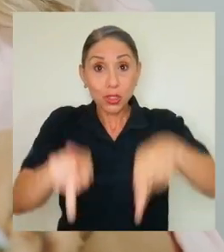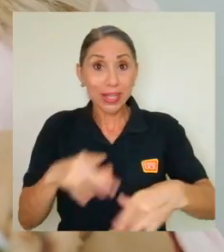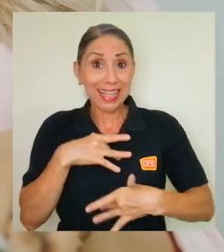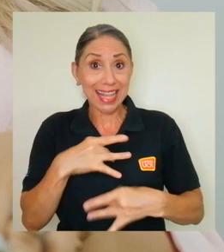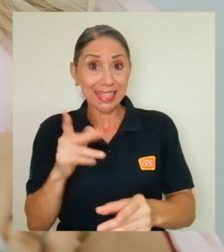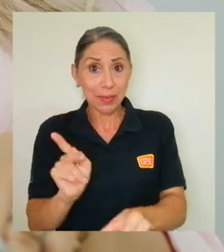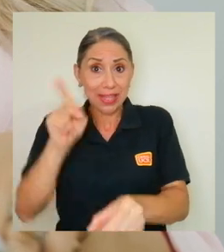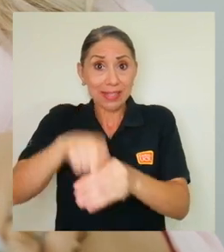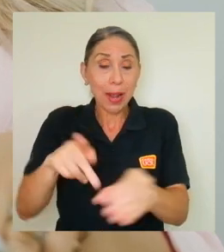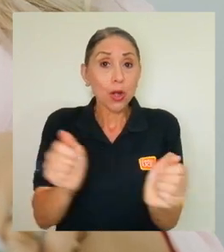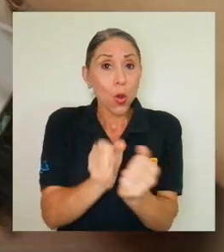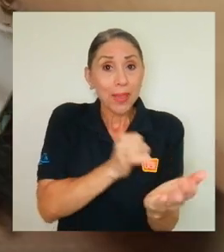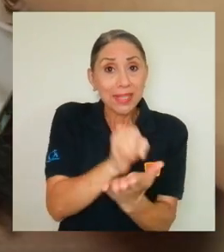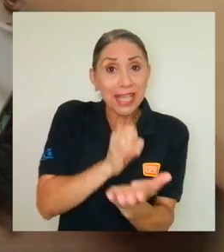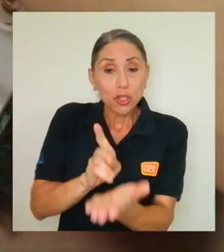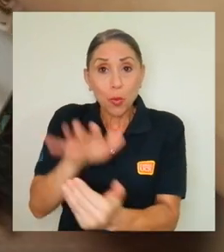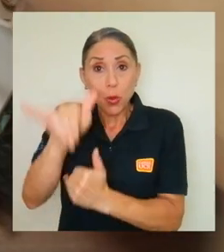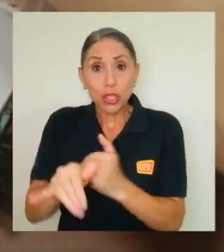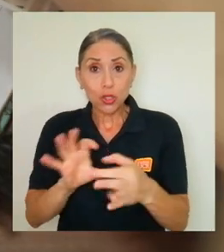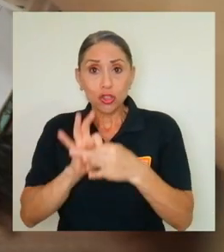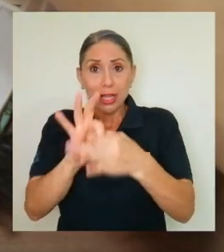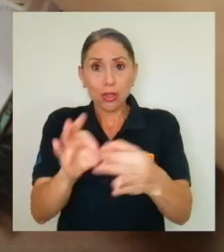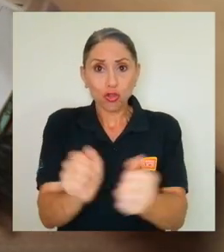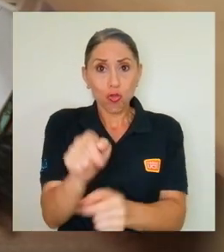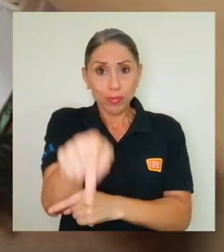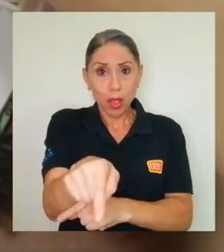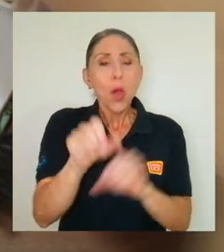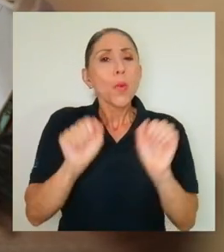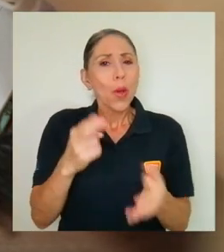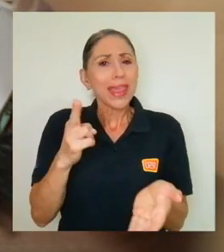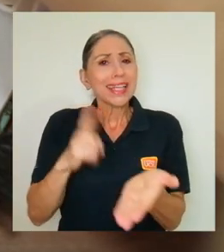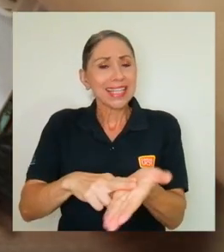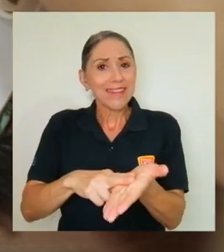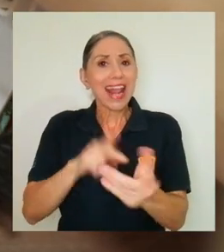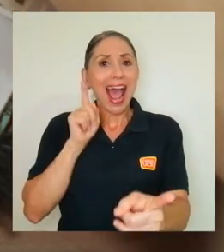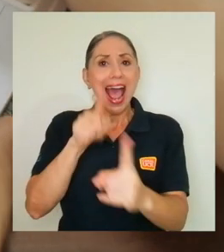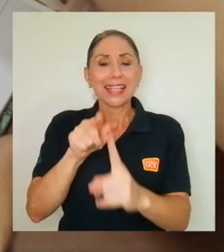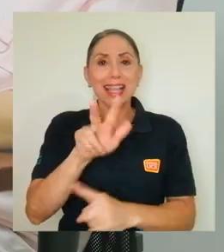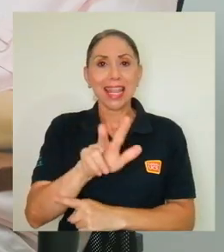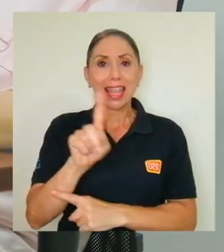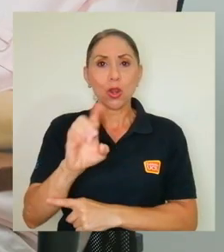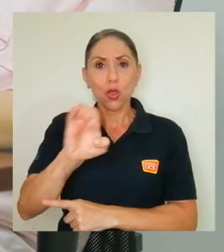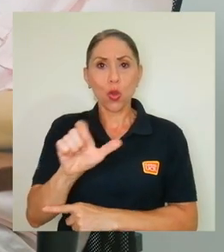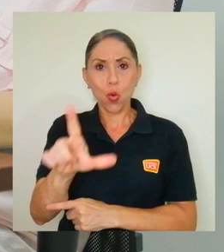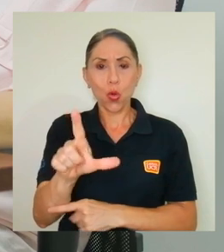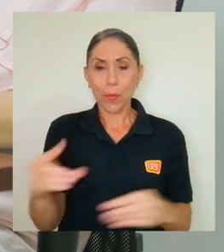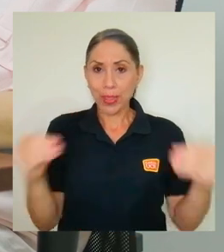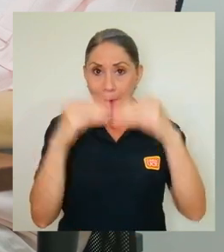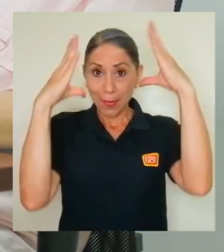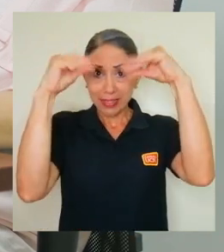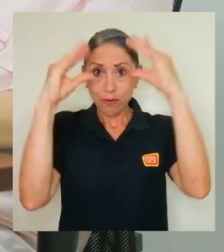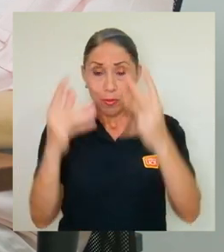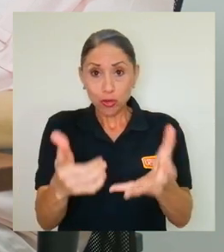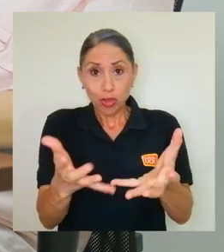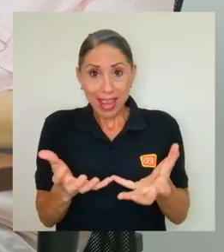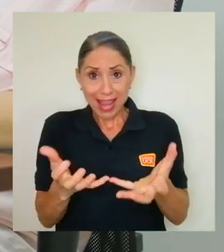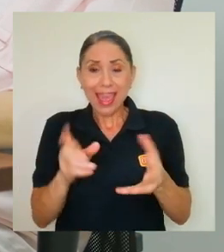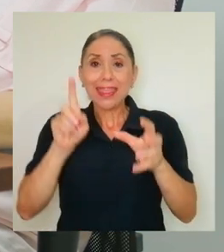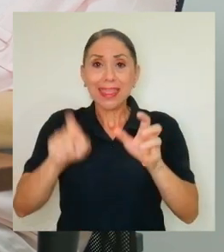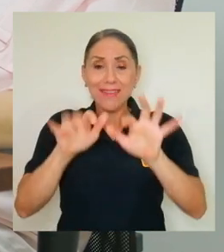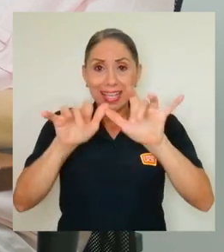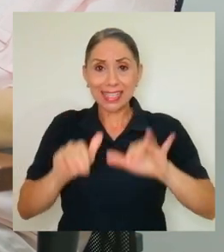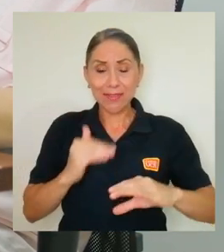con investigaciones o proyectos relacionados a alguna de estas áreas podrán inscribir sus ponencias hasta el 31 de julio. Para más información,